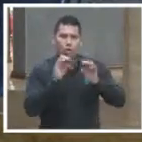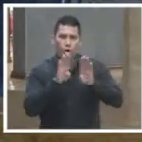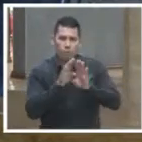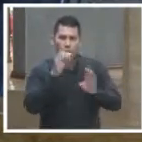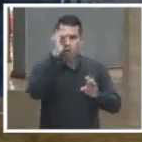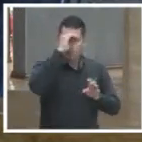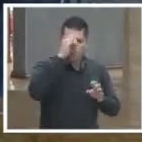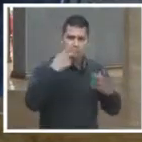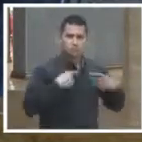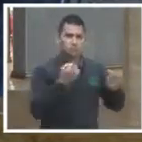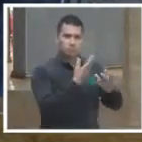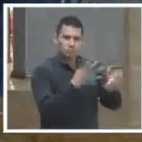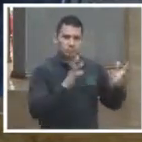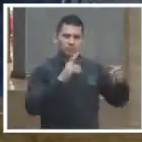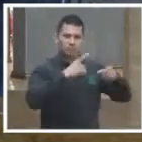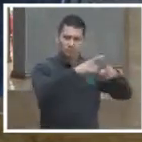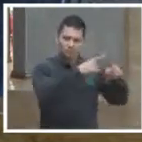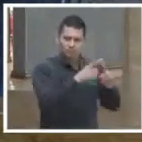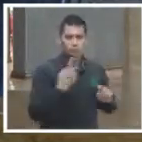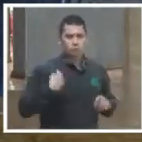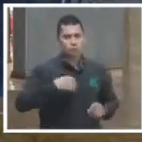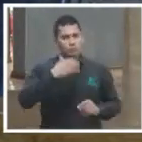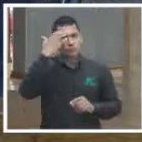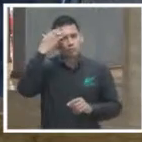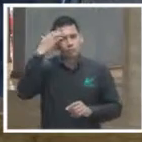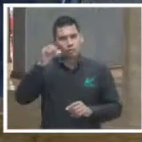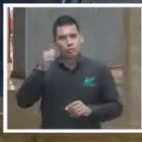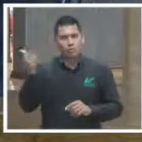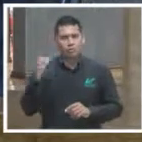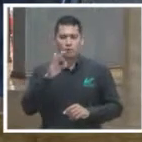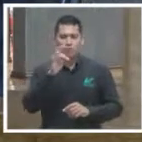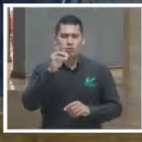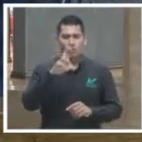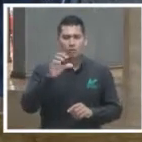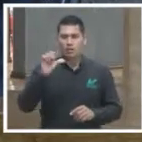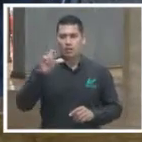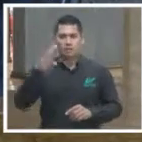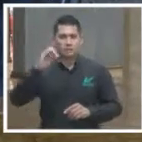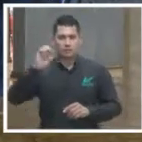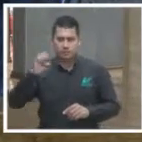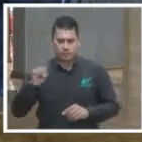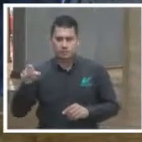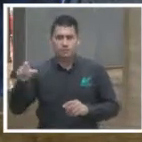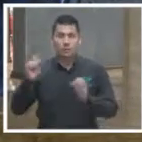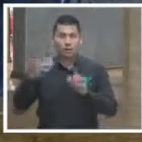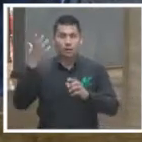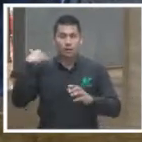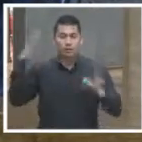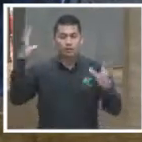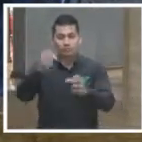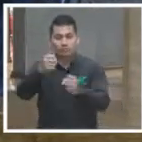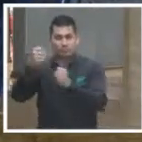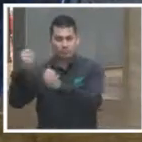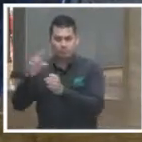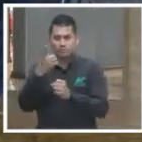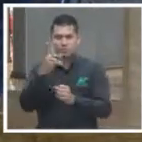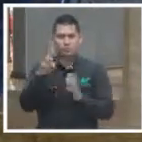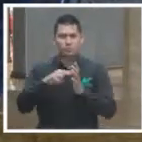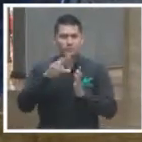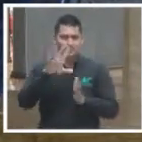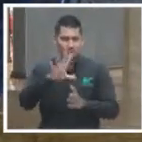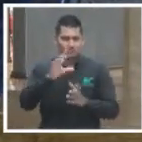importante. Todos lo conocimos, el caso de Florence Cacés, su detención en diciembre del 2005,